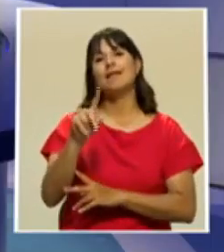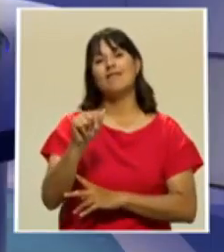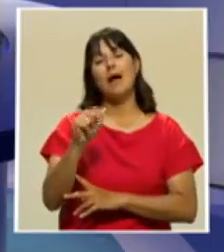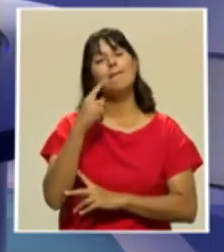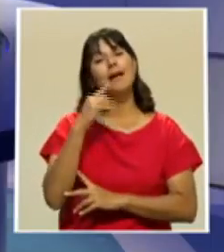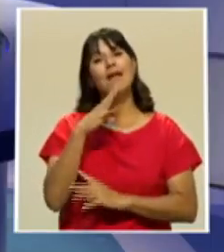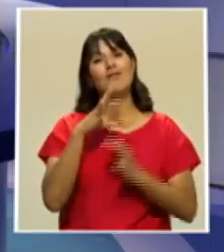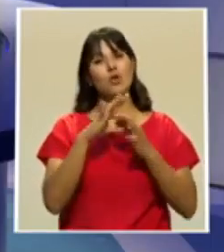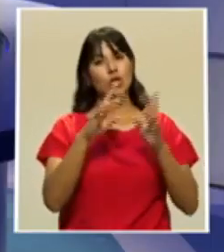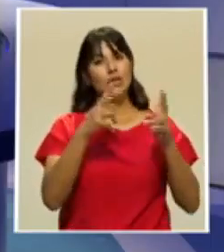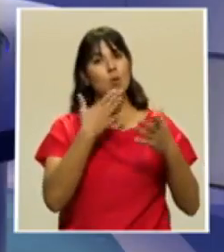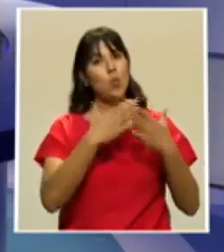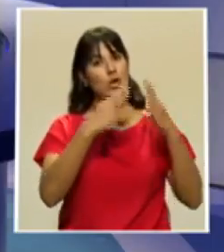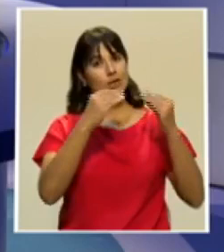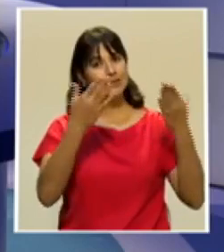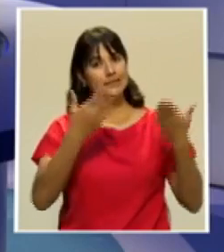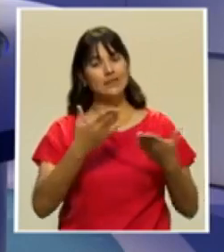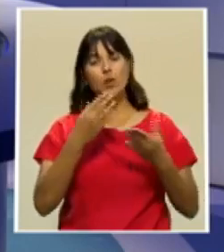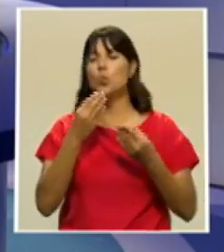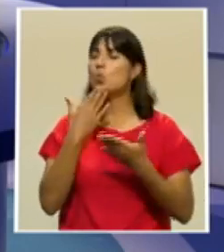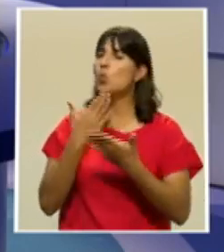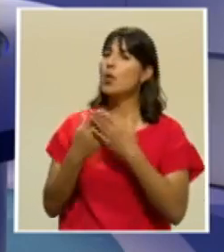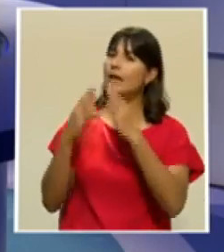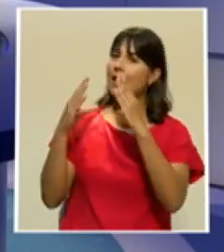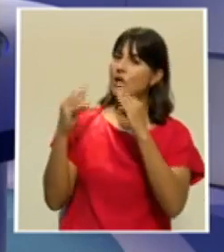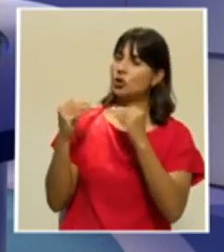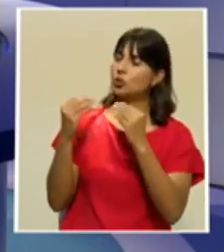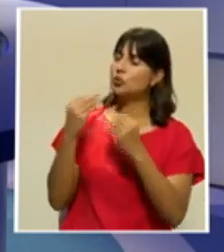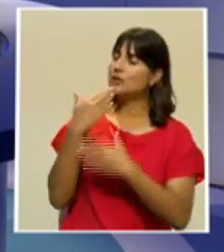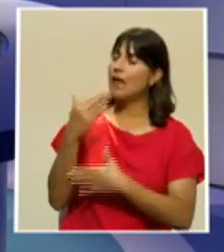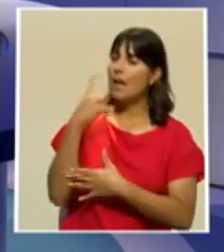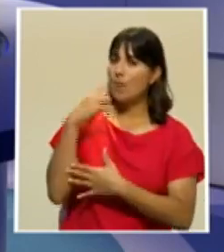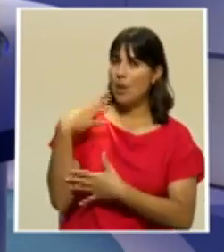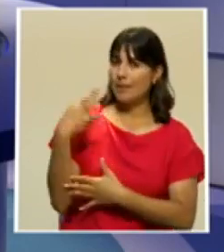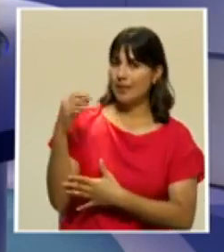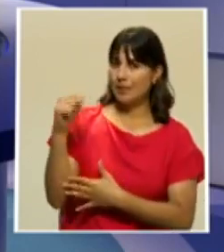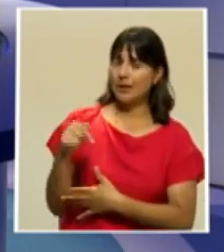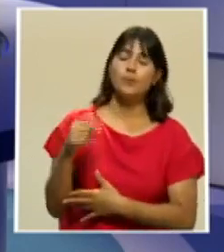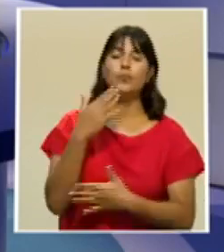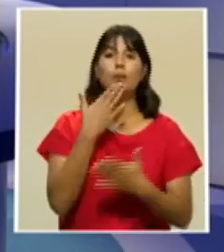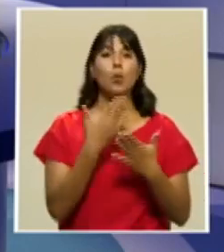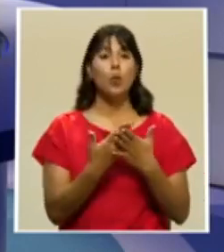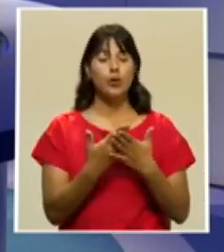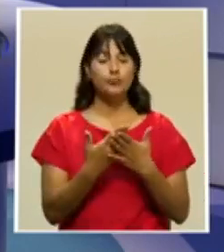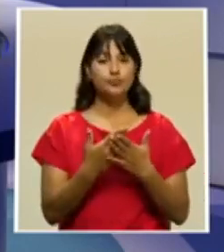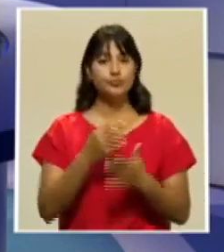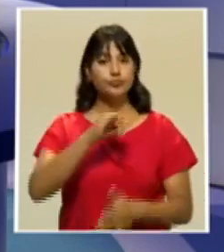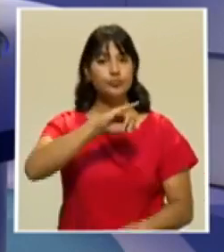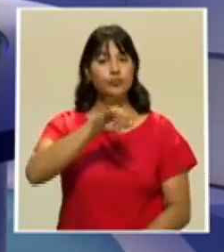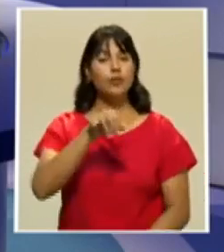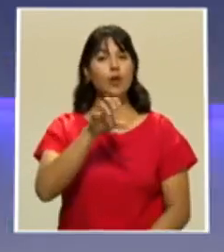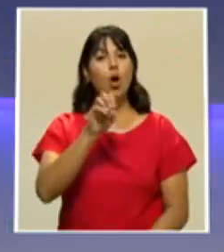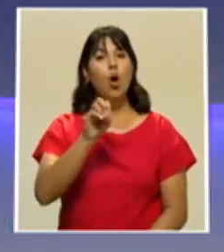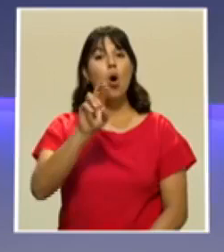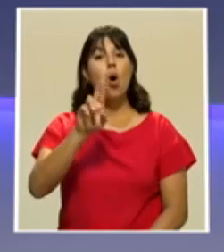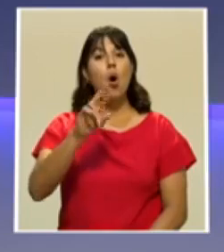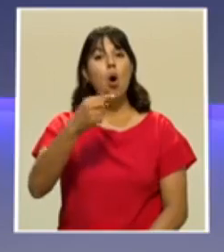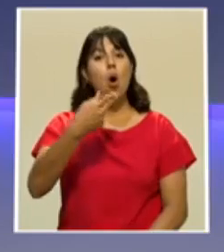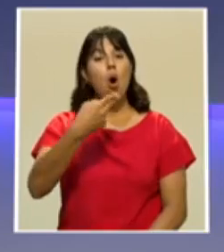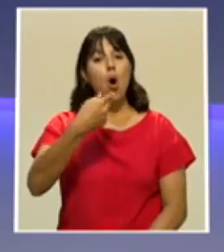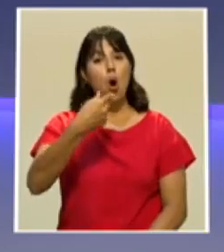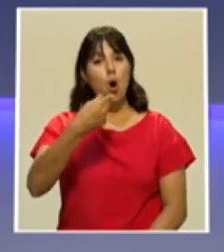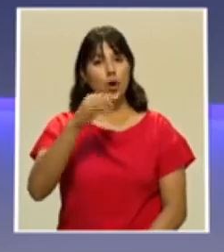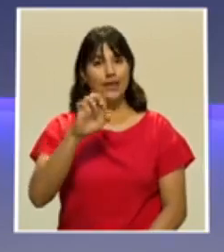Buenas noches, don Arrastre, y muchas gracias por tenerme aquí. Buenísimo. Don Jorge, este tema se ha conversado